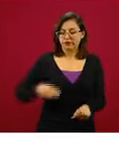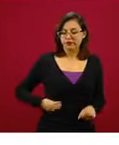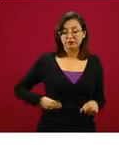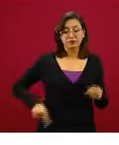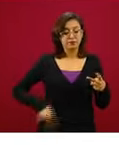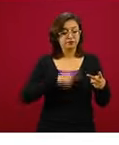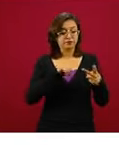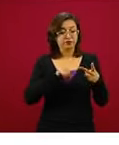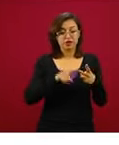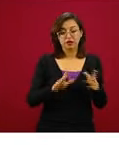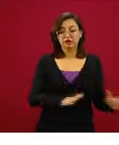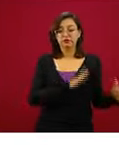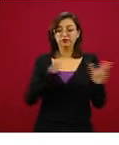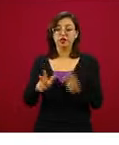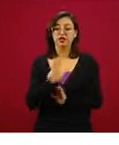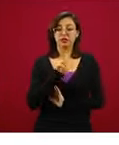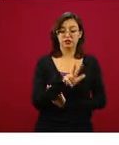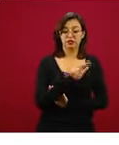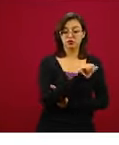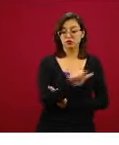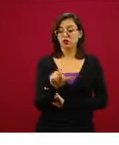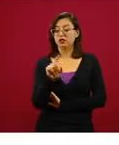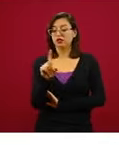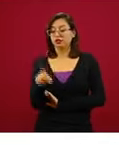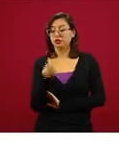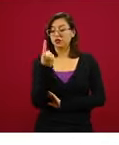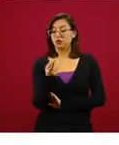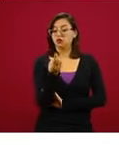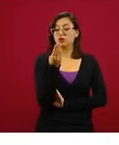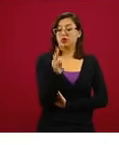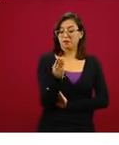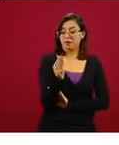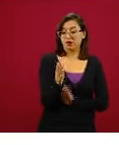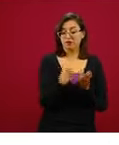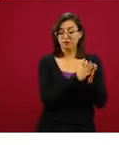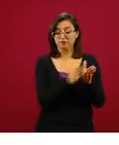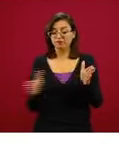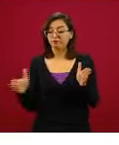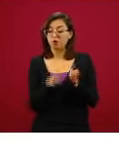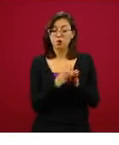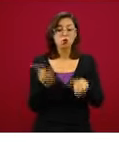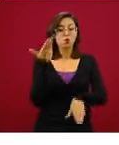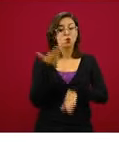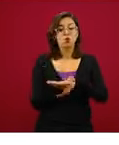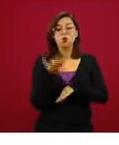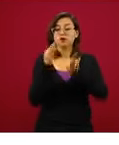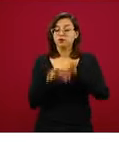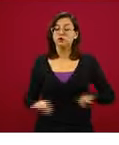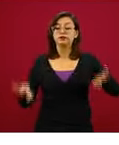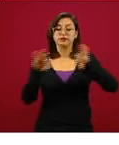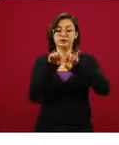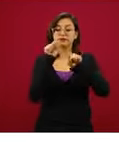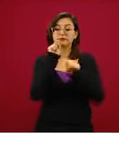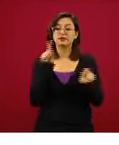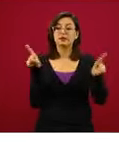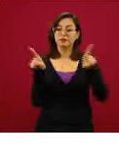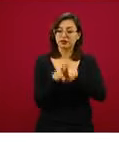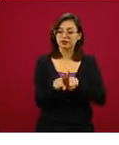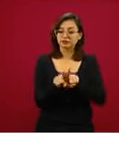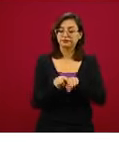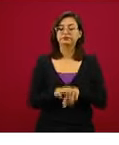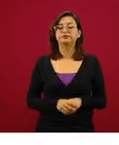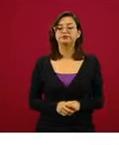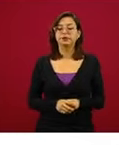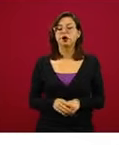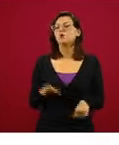iniciará del 18 al 31 de mayo. Esta etapa es igualmente importante, ¿por qué? Porque es